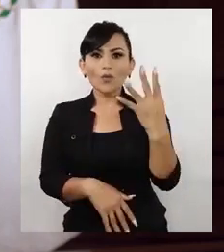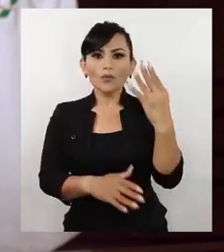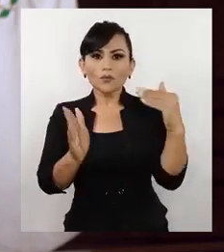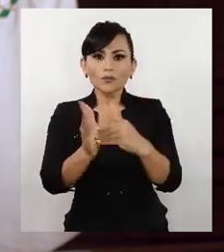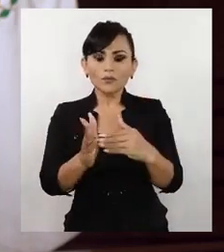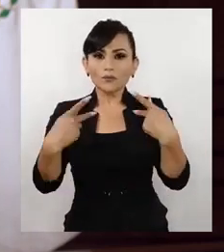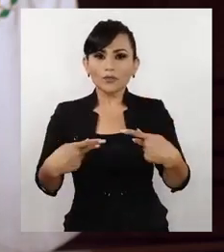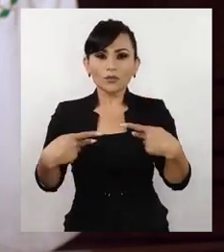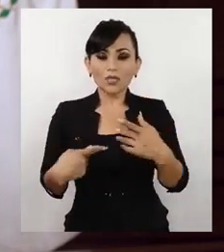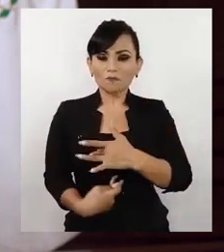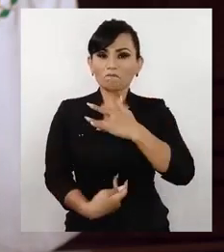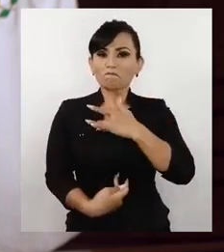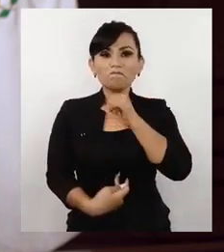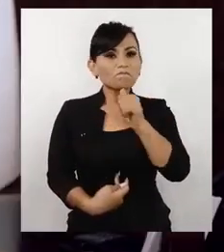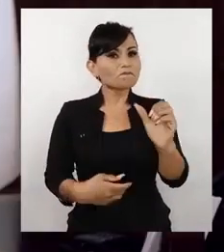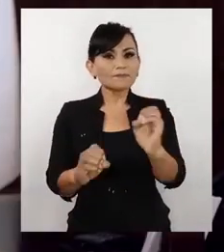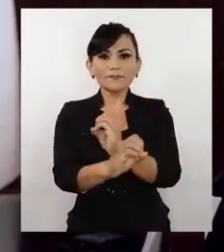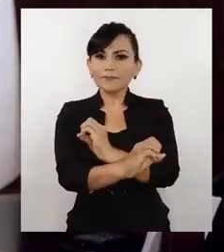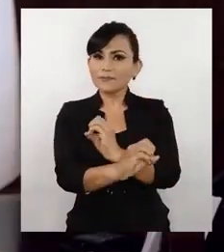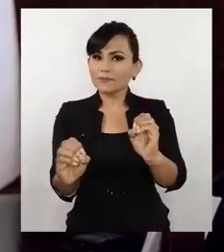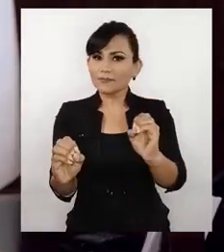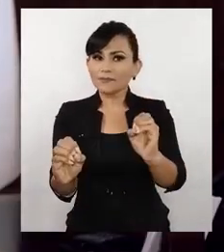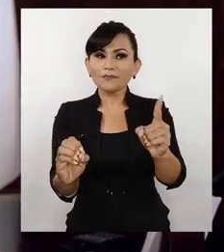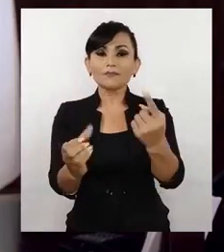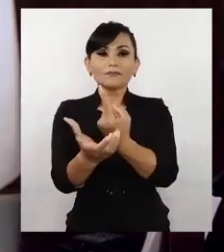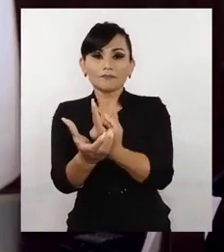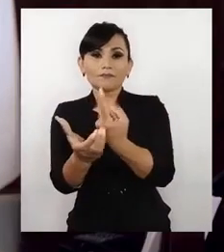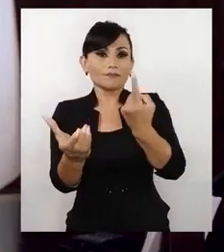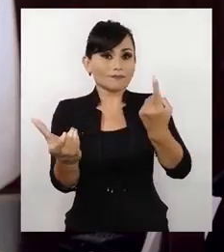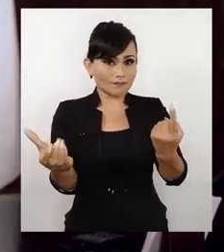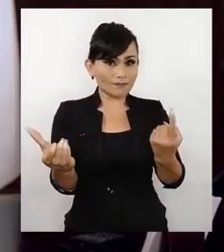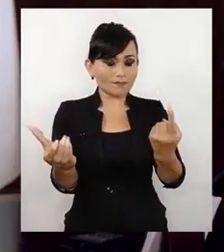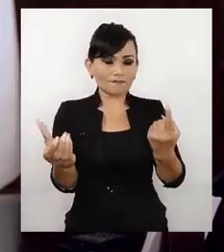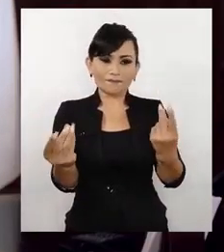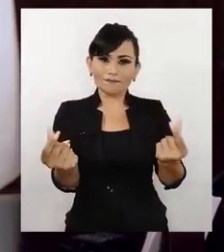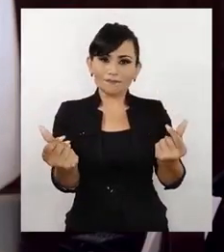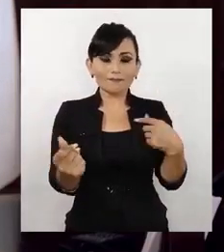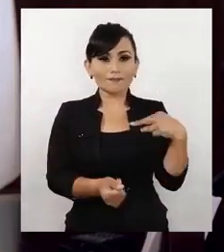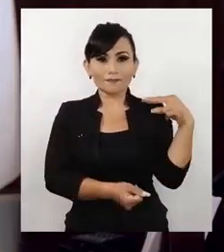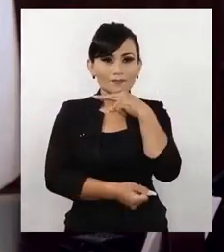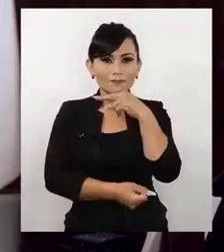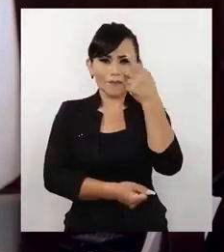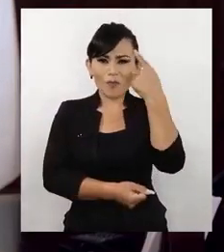500 pruebas rápidas. Hemos detectado casi 4 mil casos